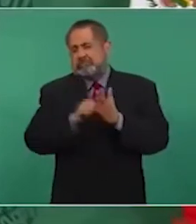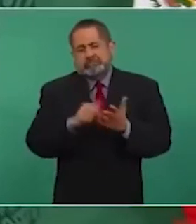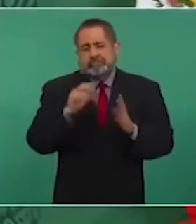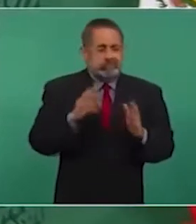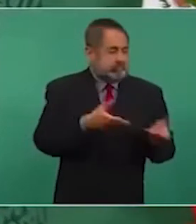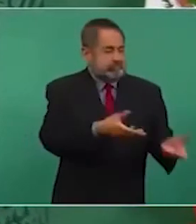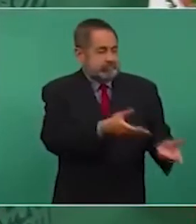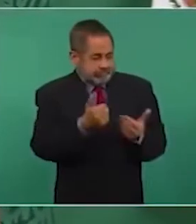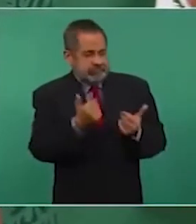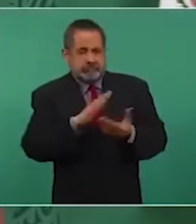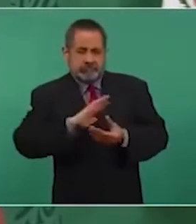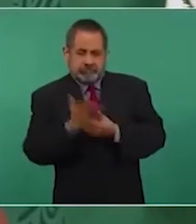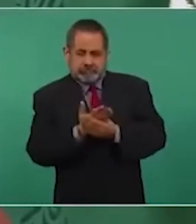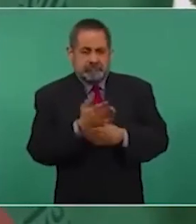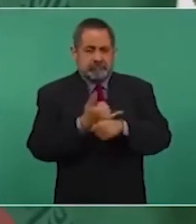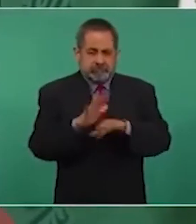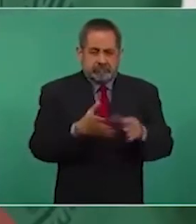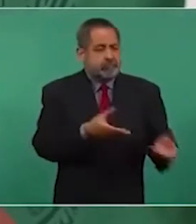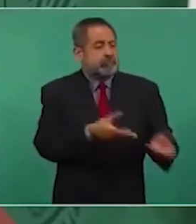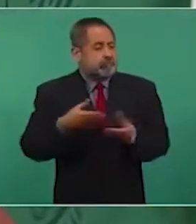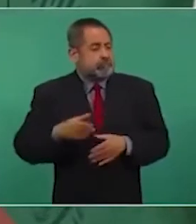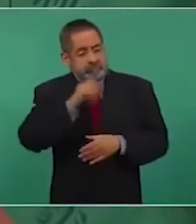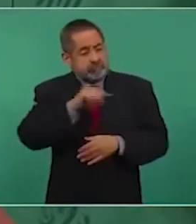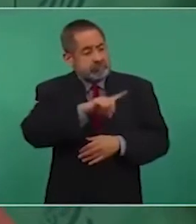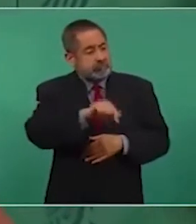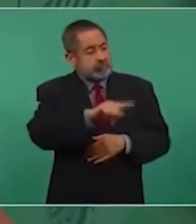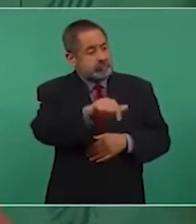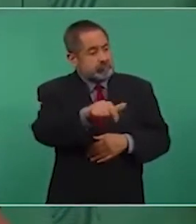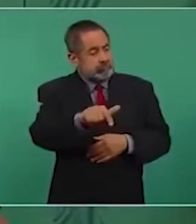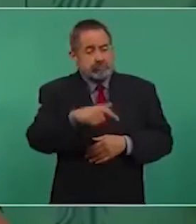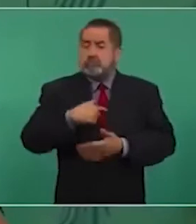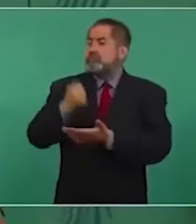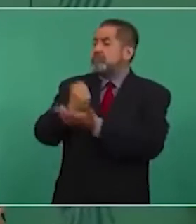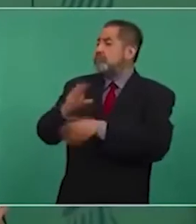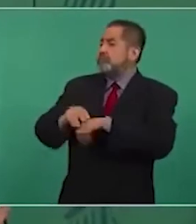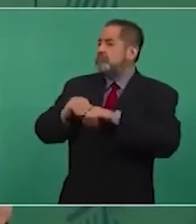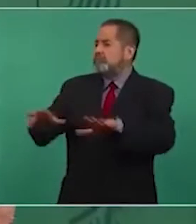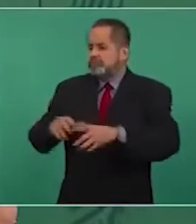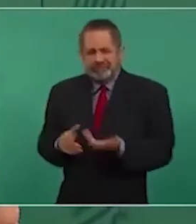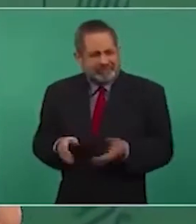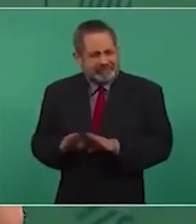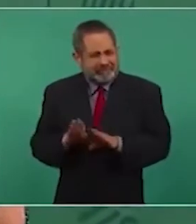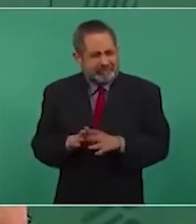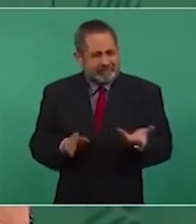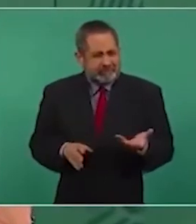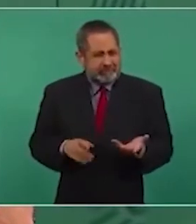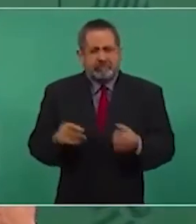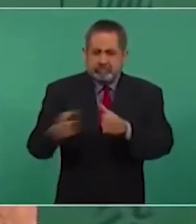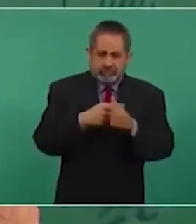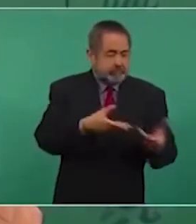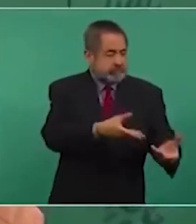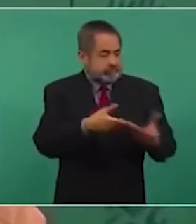que nos manden todos sus protocolos, sus pruebas.